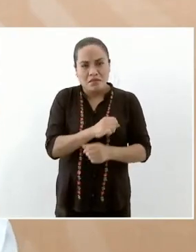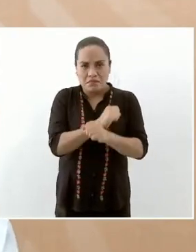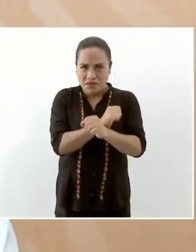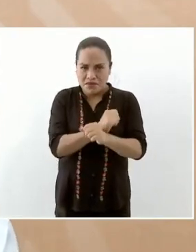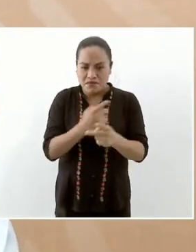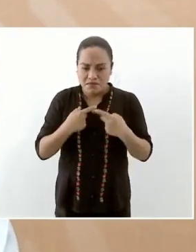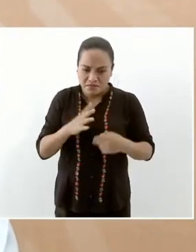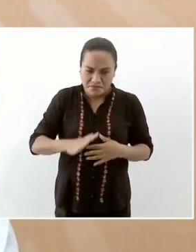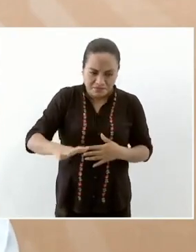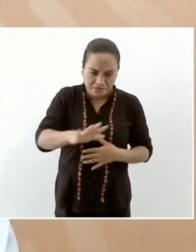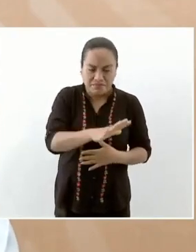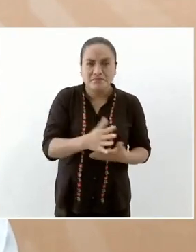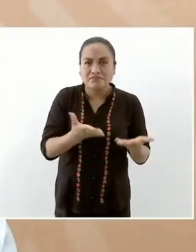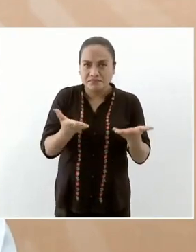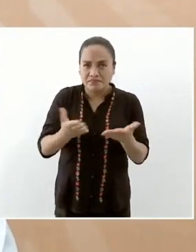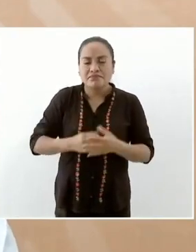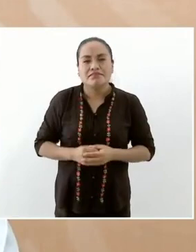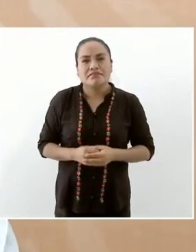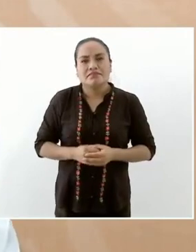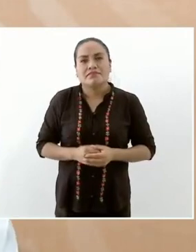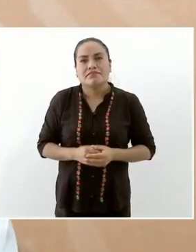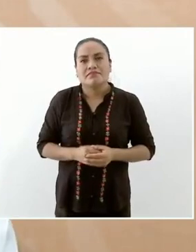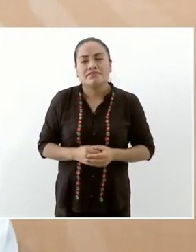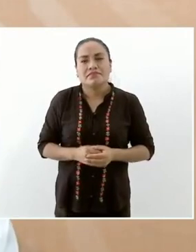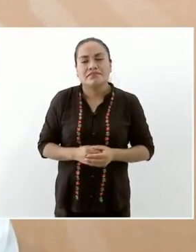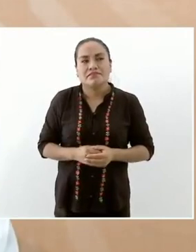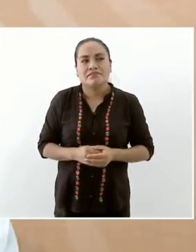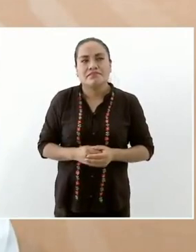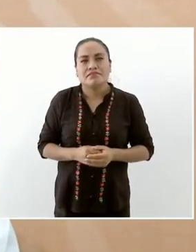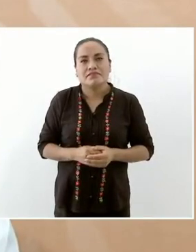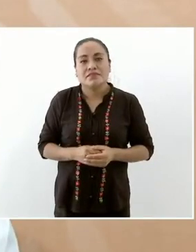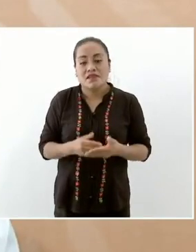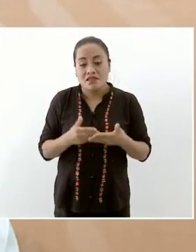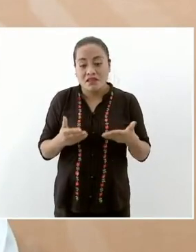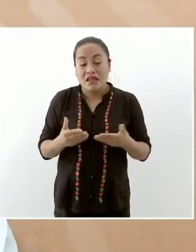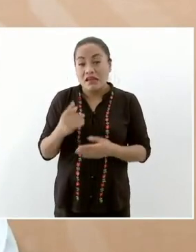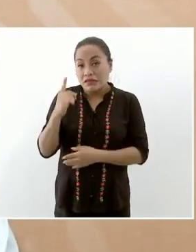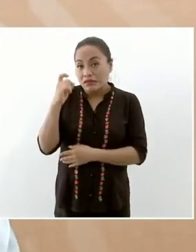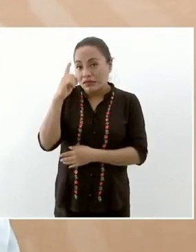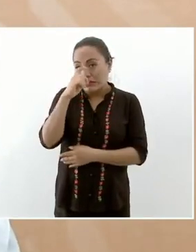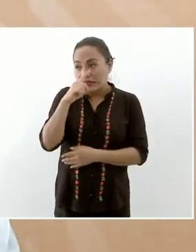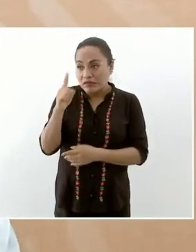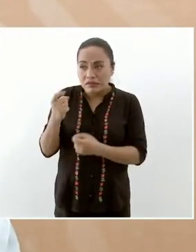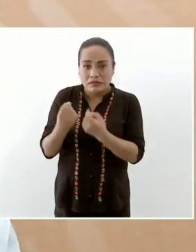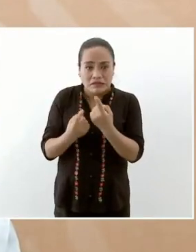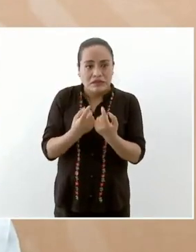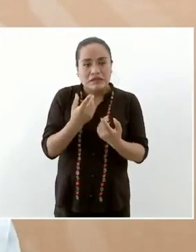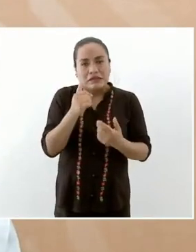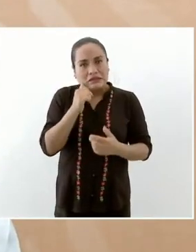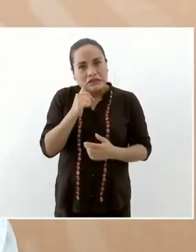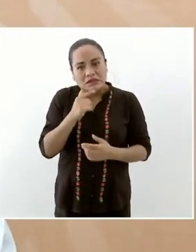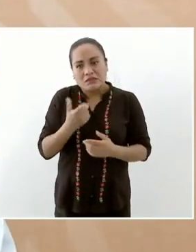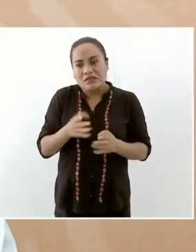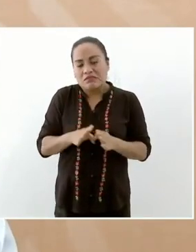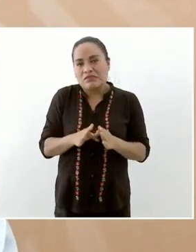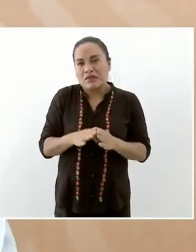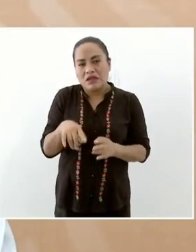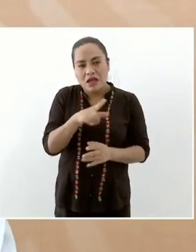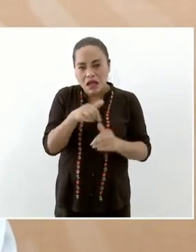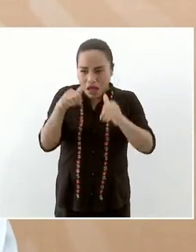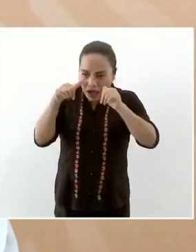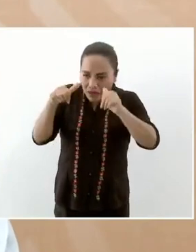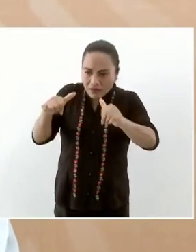que en los momentos difíciles estuvieron aquí muchas